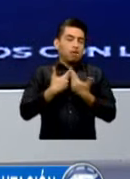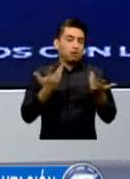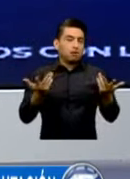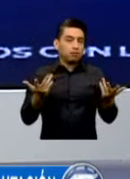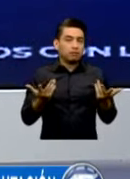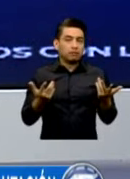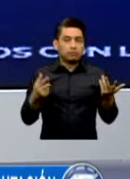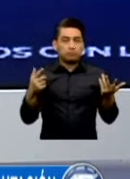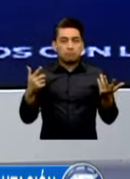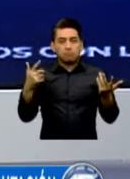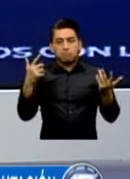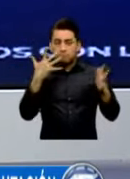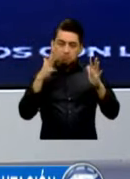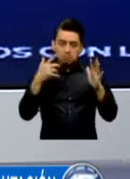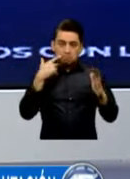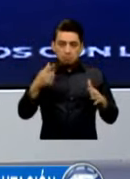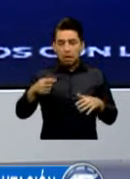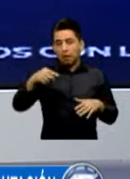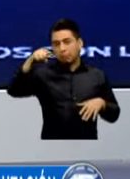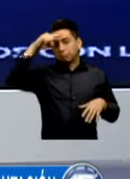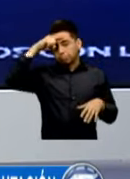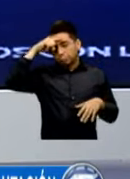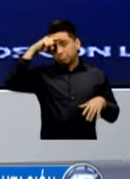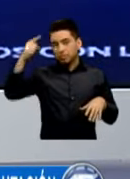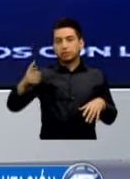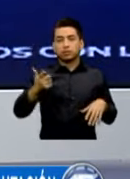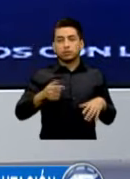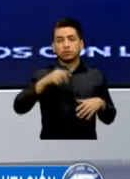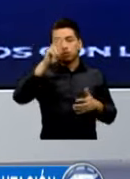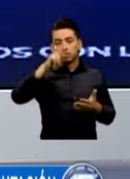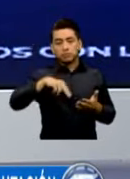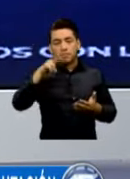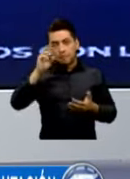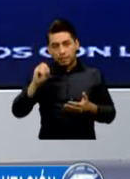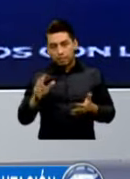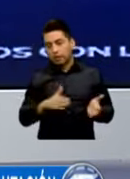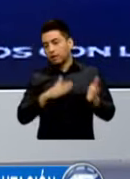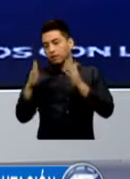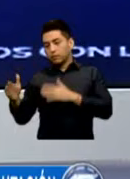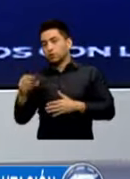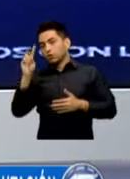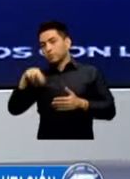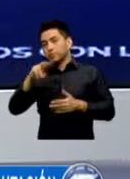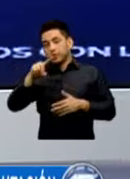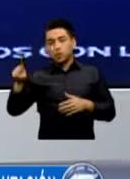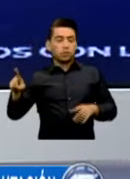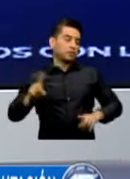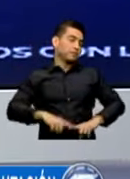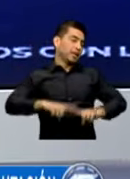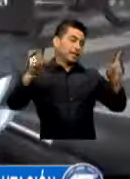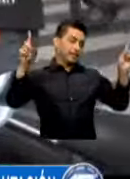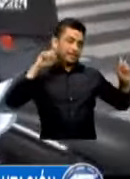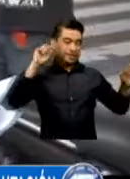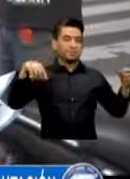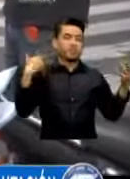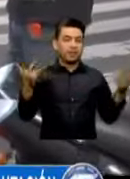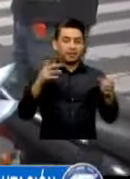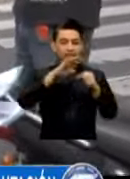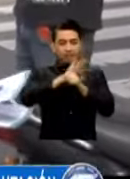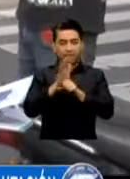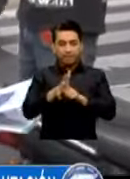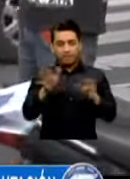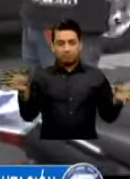Porque El Año 2020 Y 2021 Fueron Totalmente Atípicos Comparados Con 2020 Y 2021